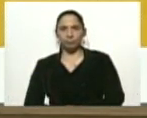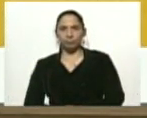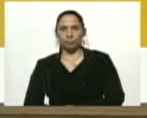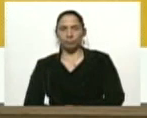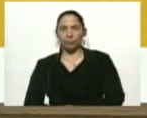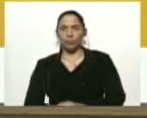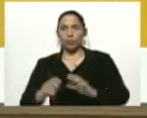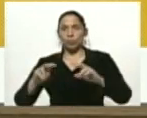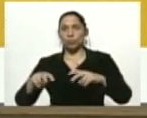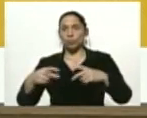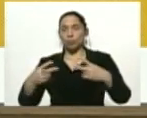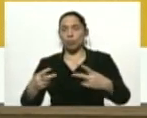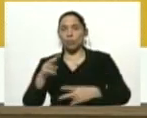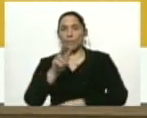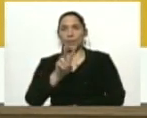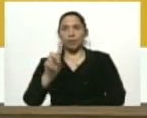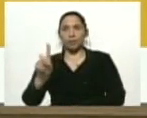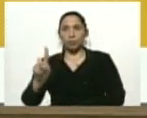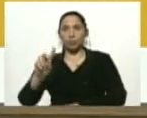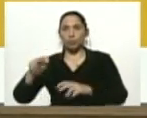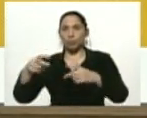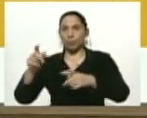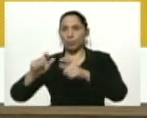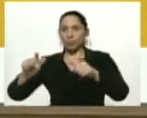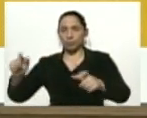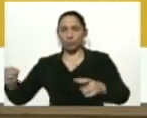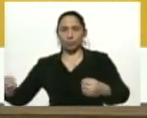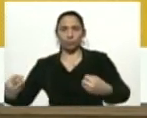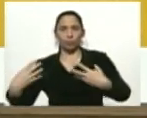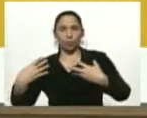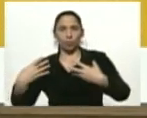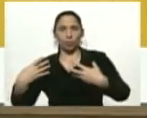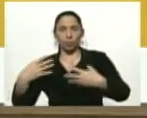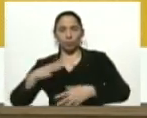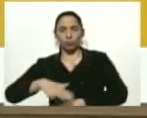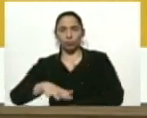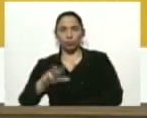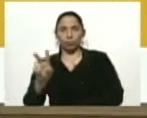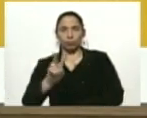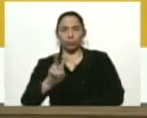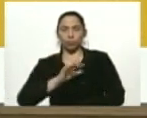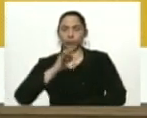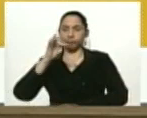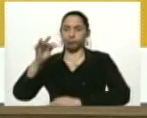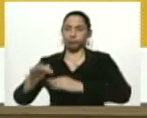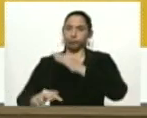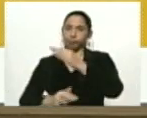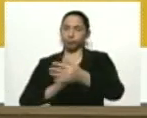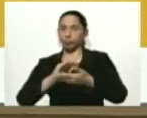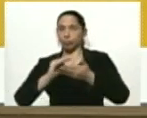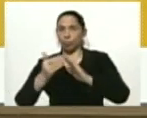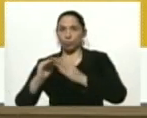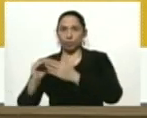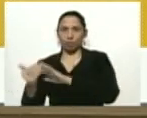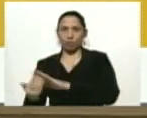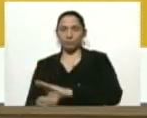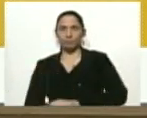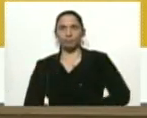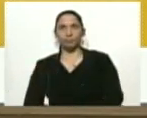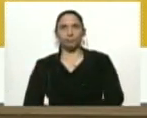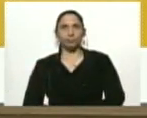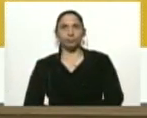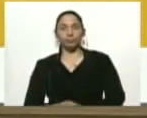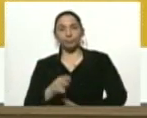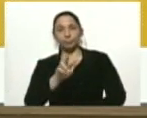nuevos casos en el territorio nacional de transmisión comunitaria. De